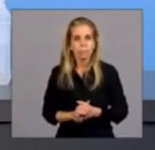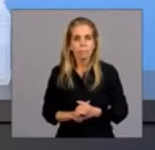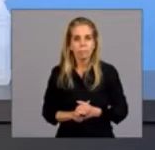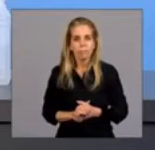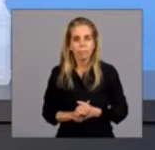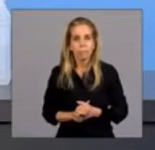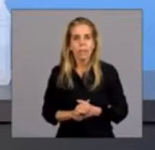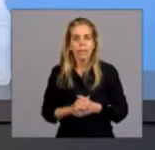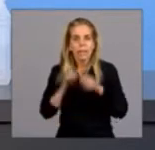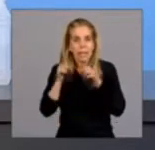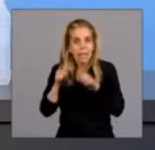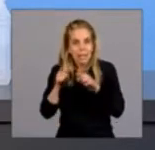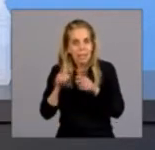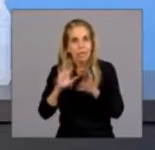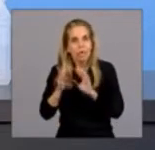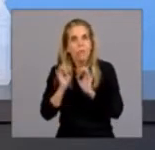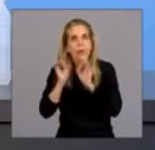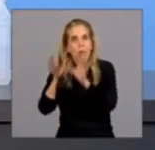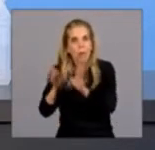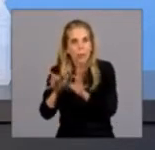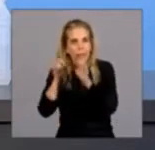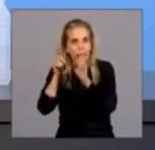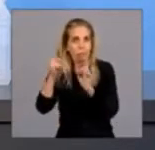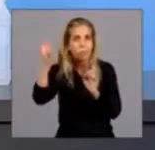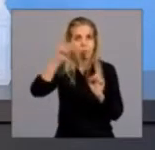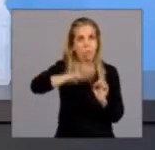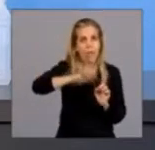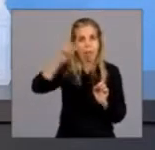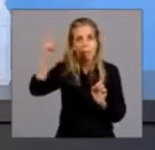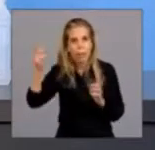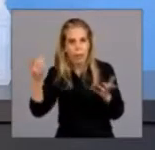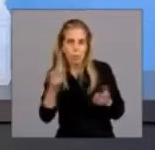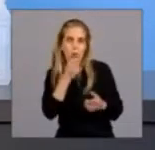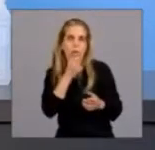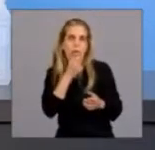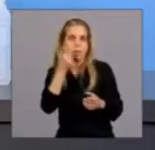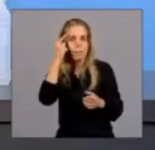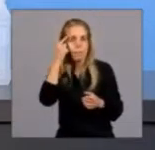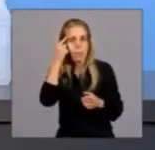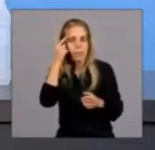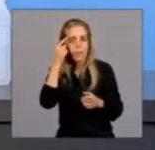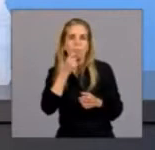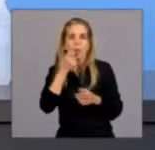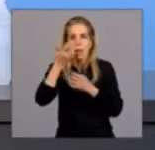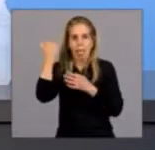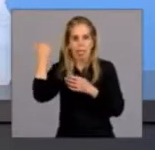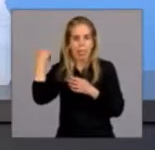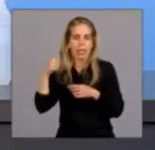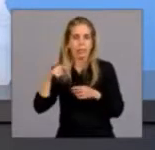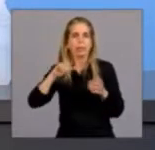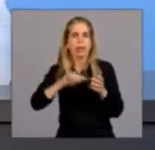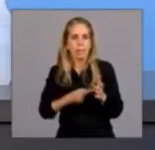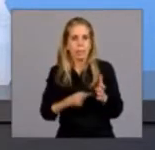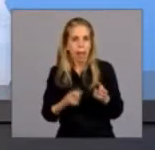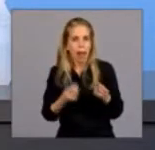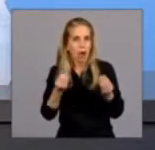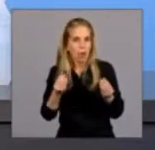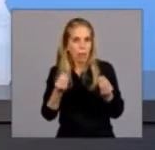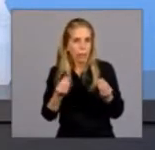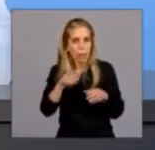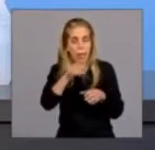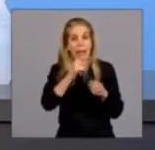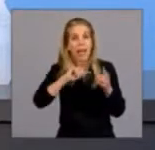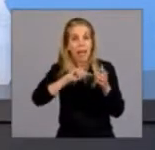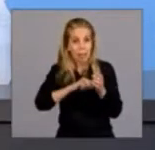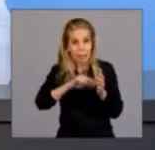Y eso me parece que es algo que tenemos que entender, porque si miramos, por ejemplo, cómo estaba el área metropolitana de Buenos Aires, el AMBA,